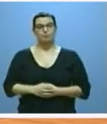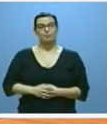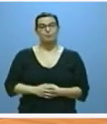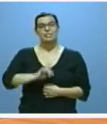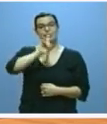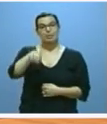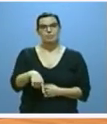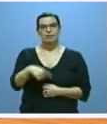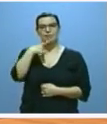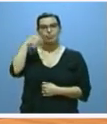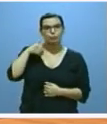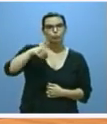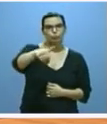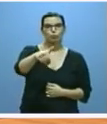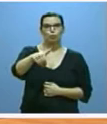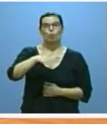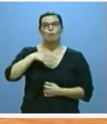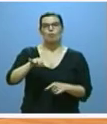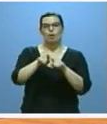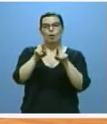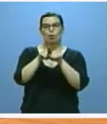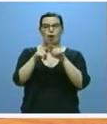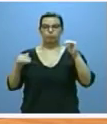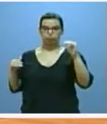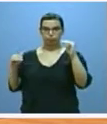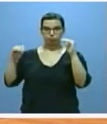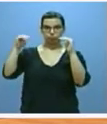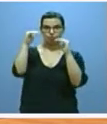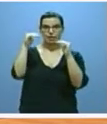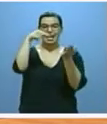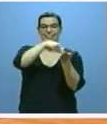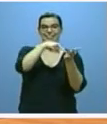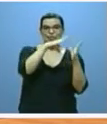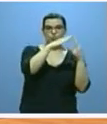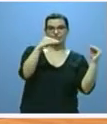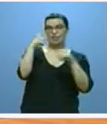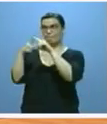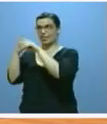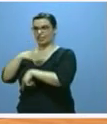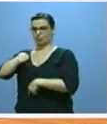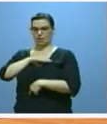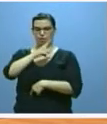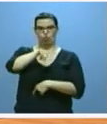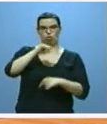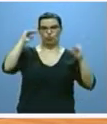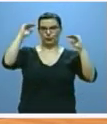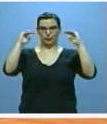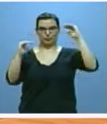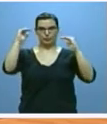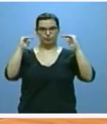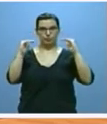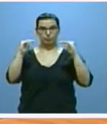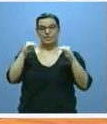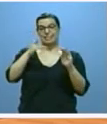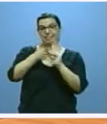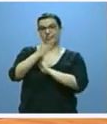un horizonte para la progresiva equiparación de nuestras tasas universitarias a la media de España continuando con su congelación en